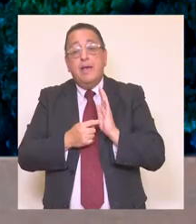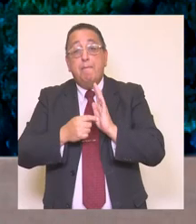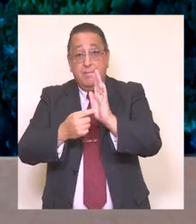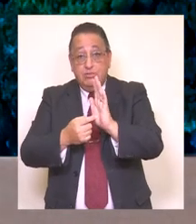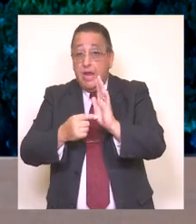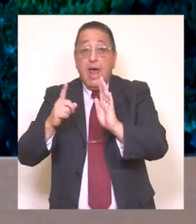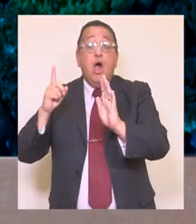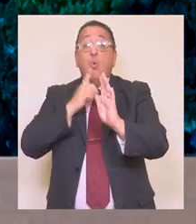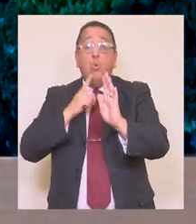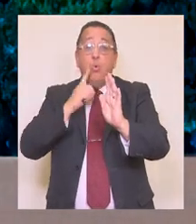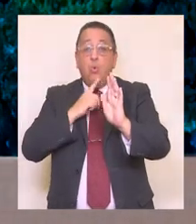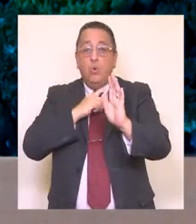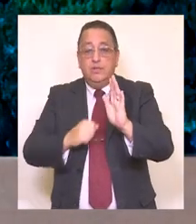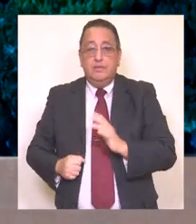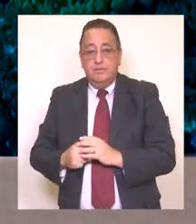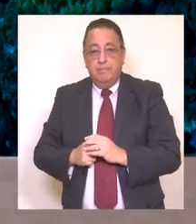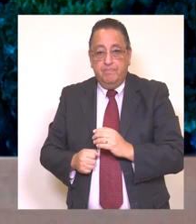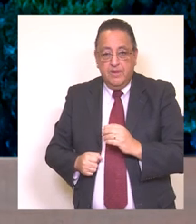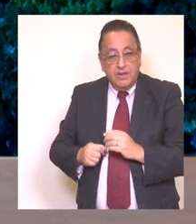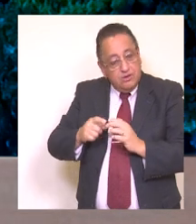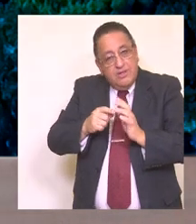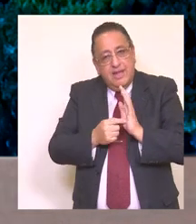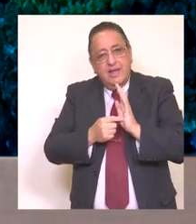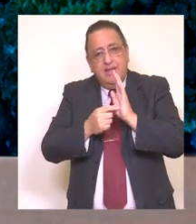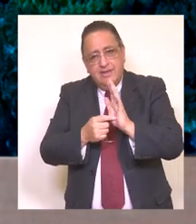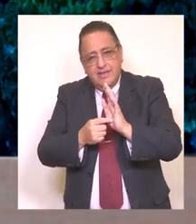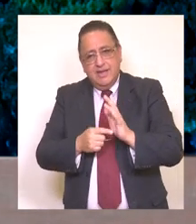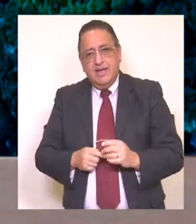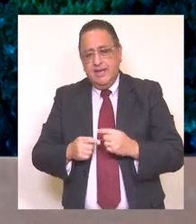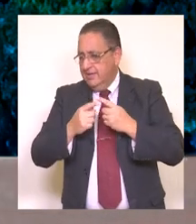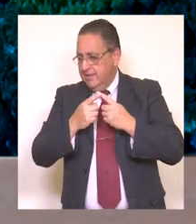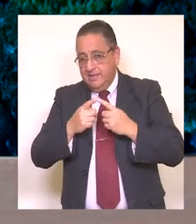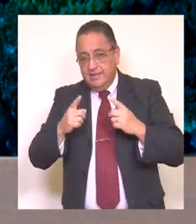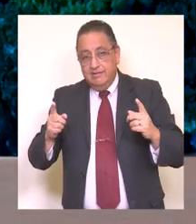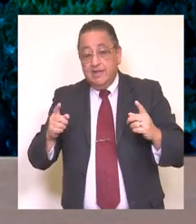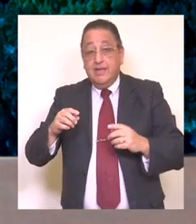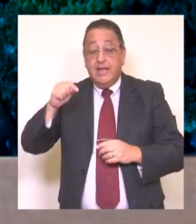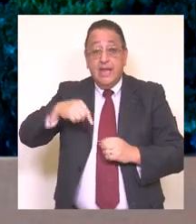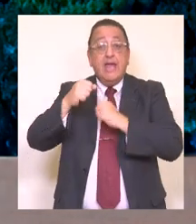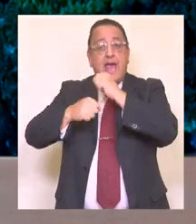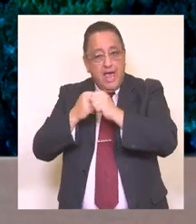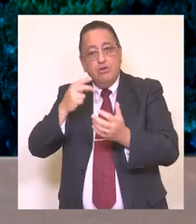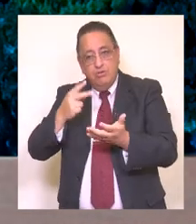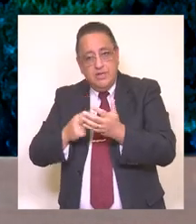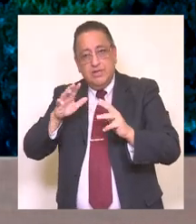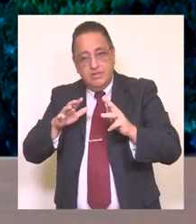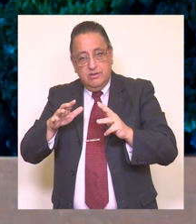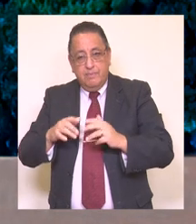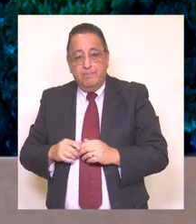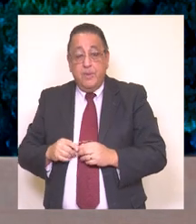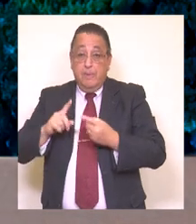quiero partir señalando que, a través del Programa de Seguridad y Protección Civil, logramos ejecutar dos